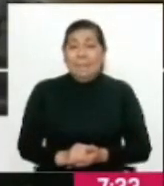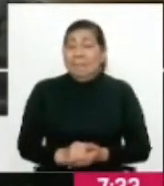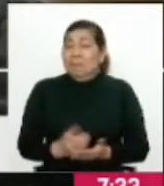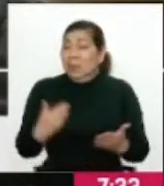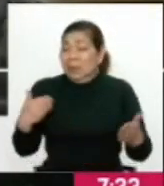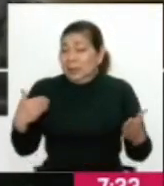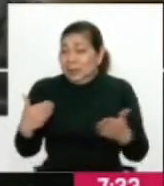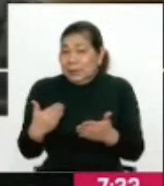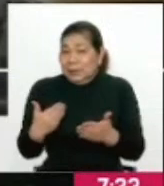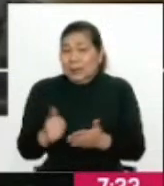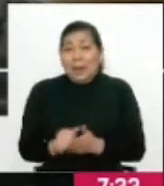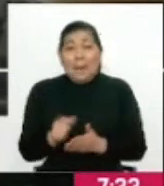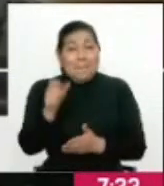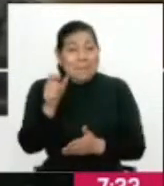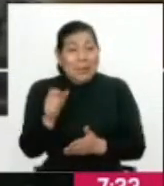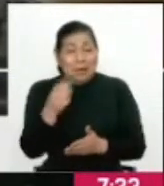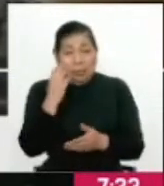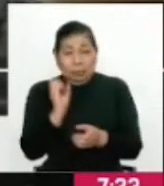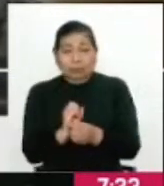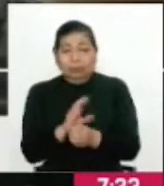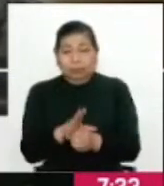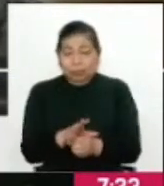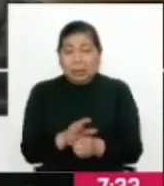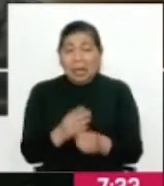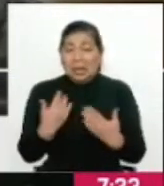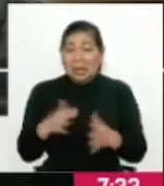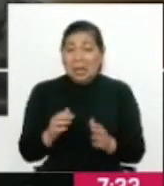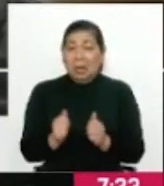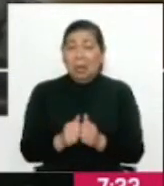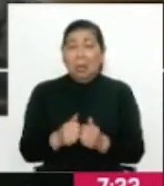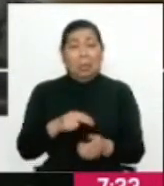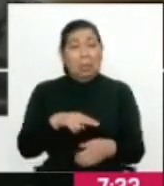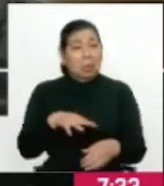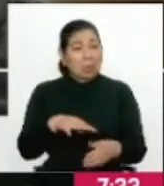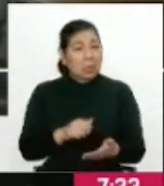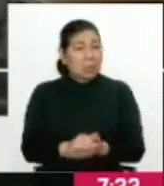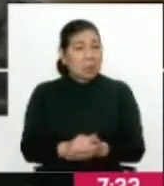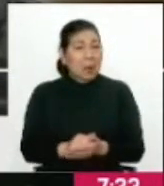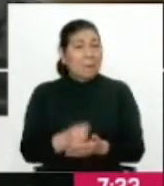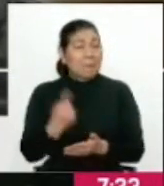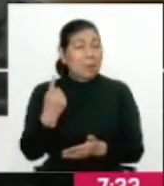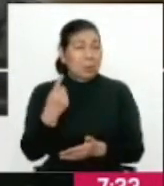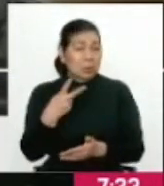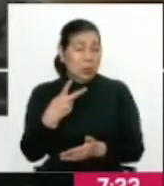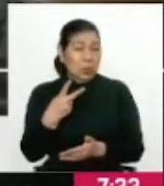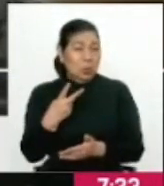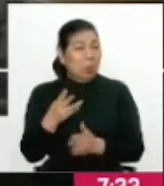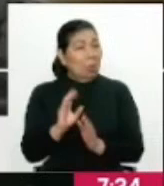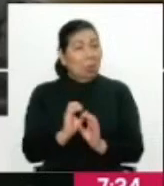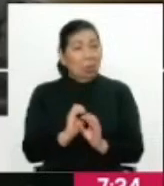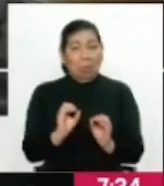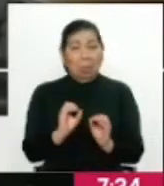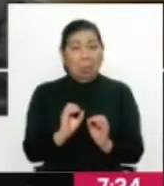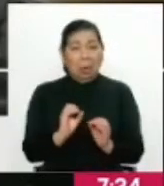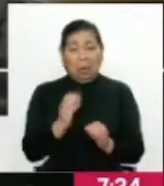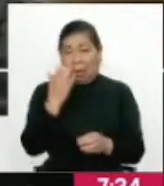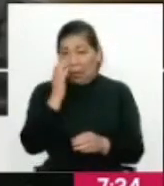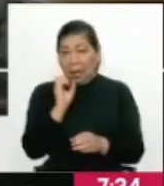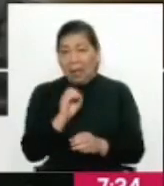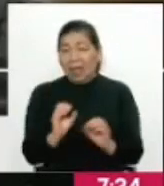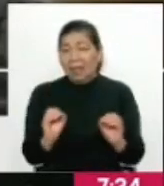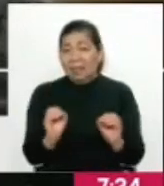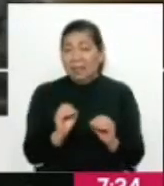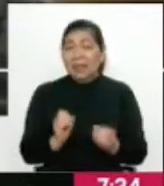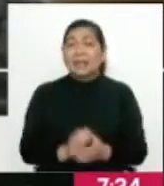muy cerca a personas contagiadas y ya con una inmunidad natural, estoy hablando de la primera o segunda ola, no se han contagiado.